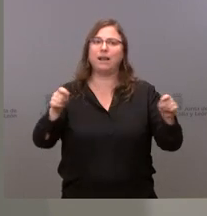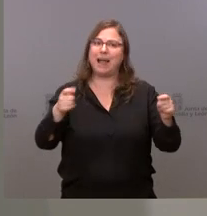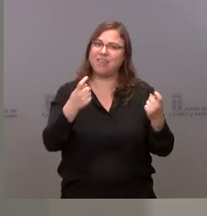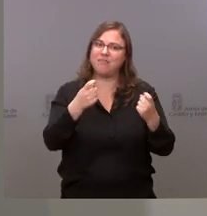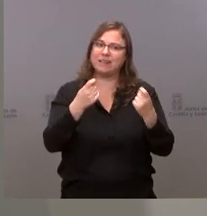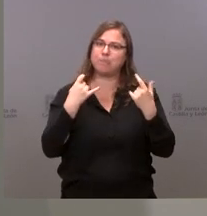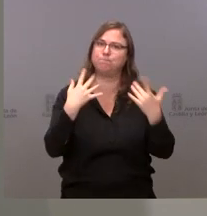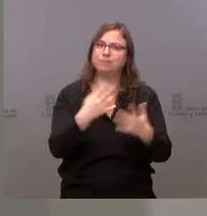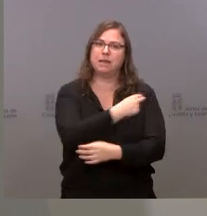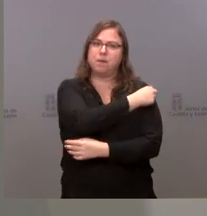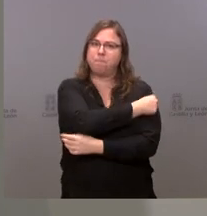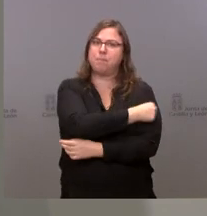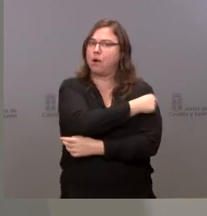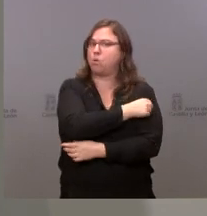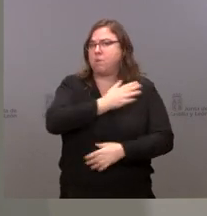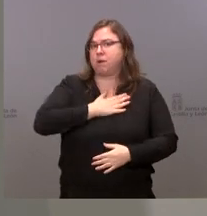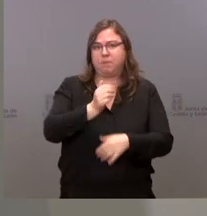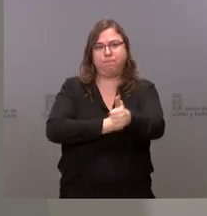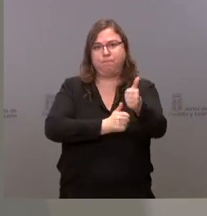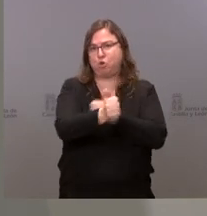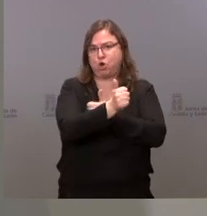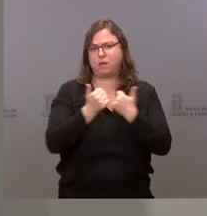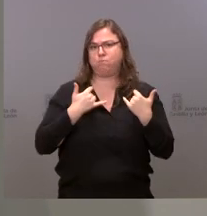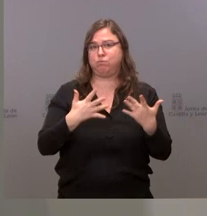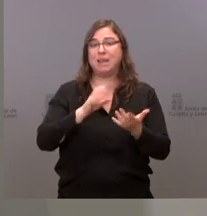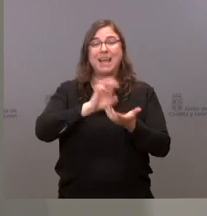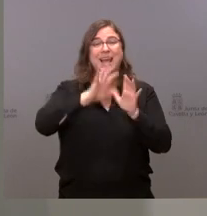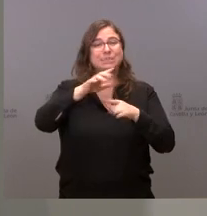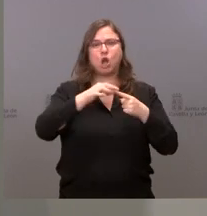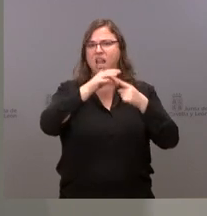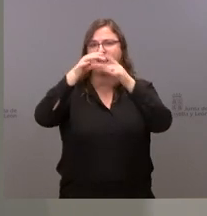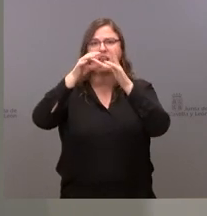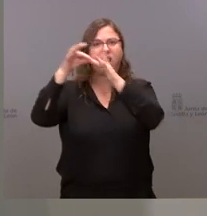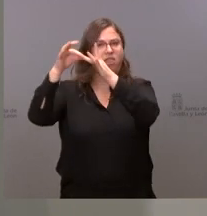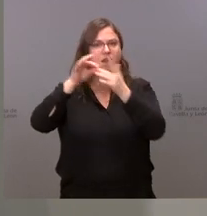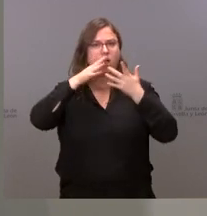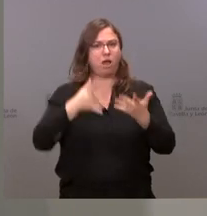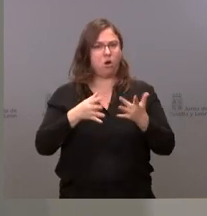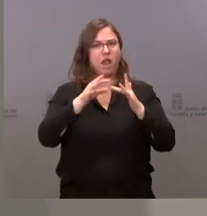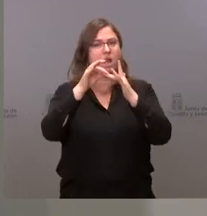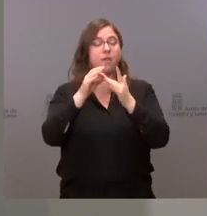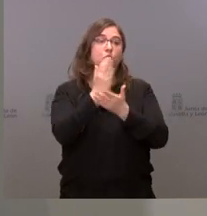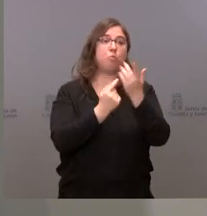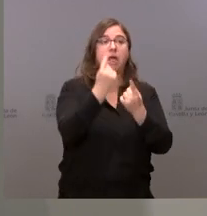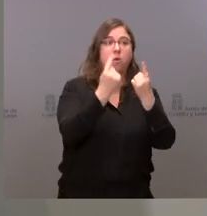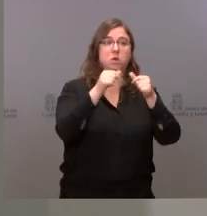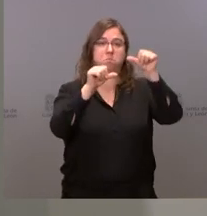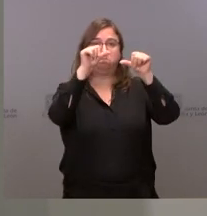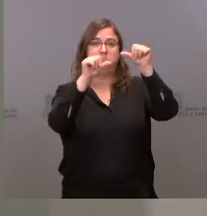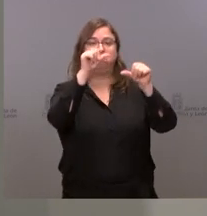vacunación. Esta es una prioridad para nosotros. Castilla y León está encabezando en este momento, junto con alguna otra comunidad autónoma,